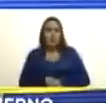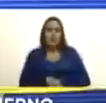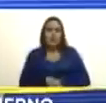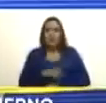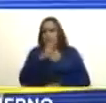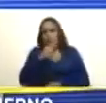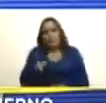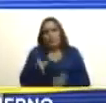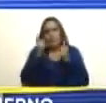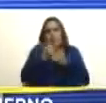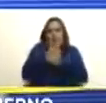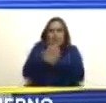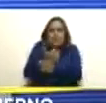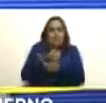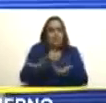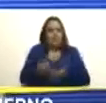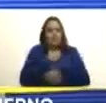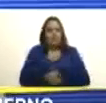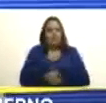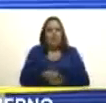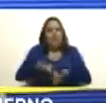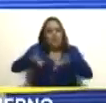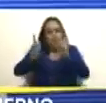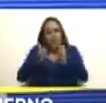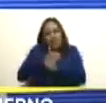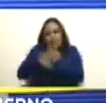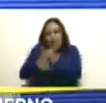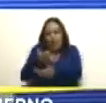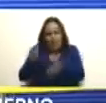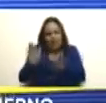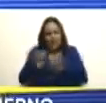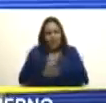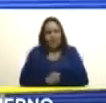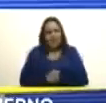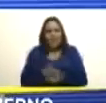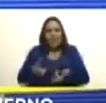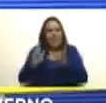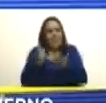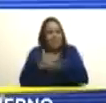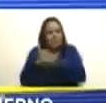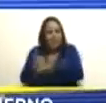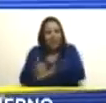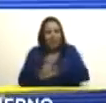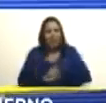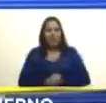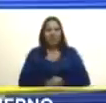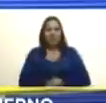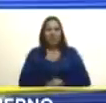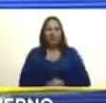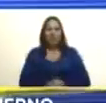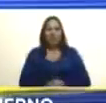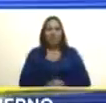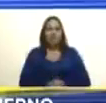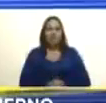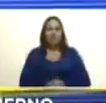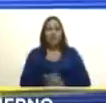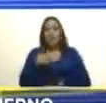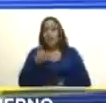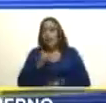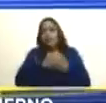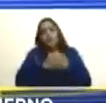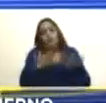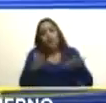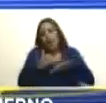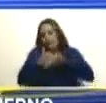Caprile déjate querer chico déjate ayudar me pongo a tus órdenes para